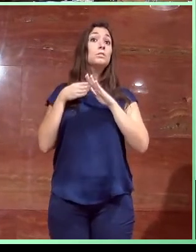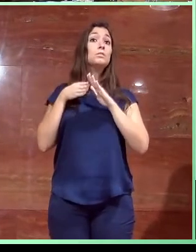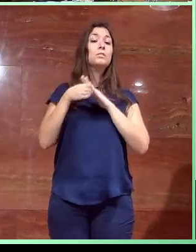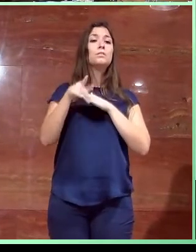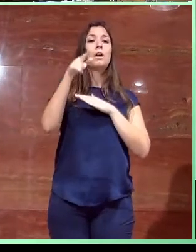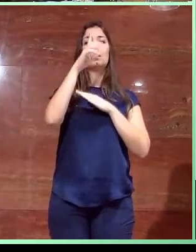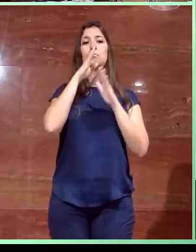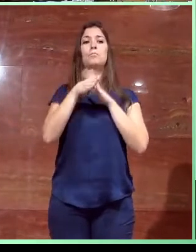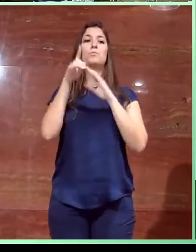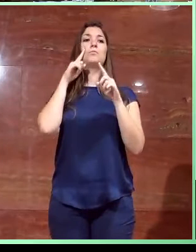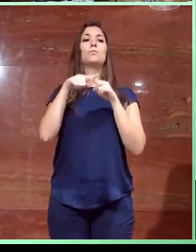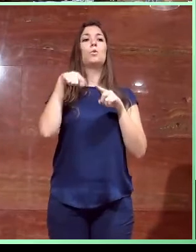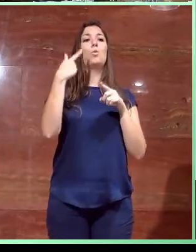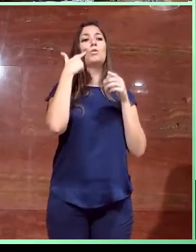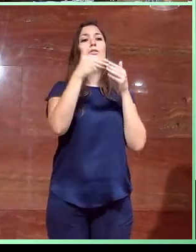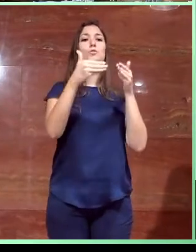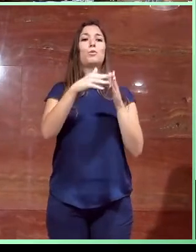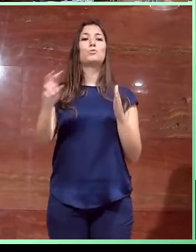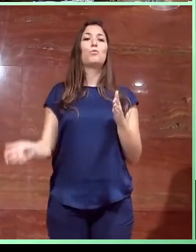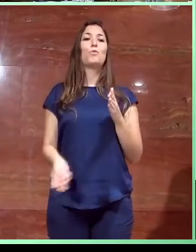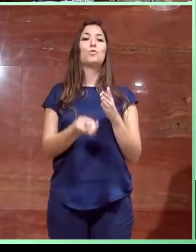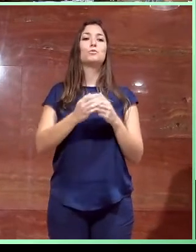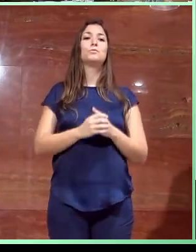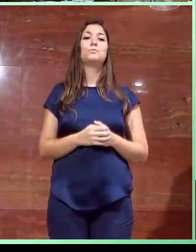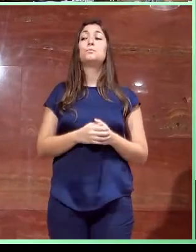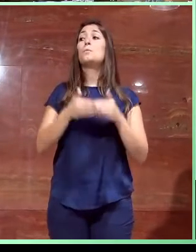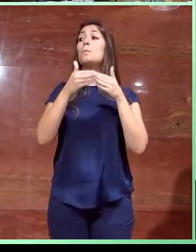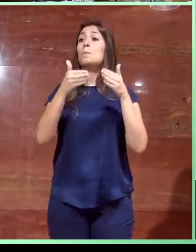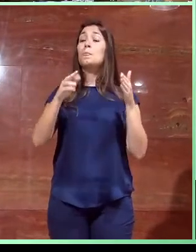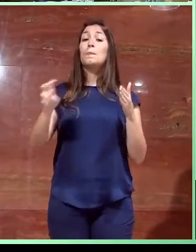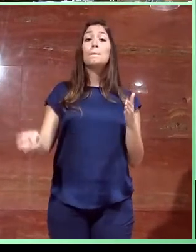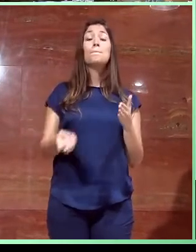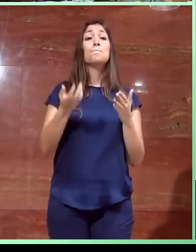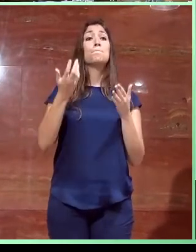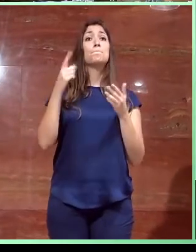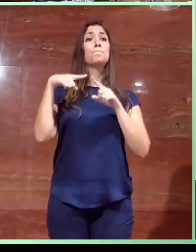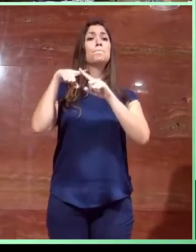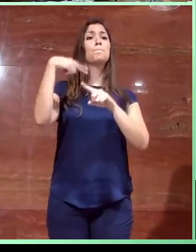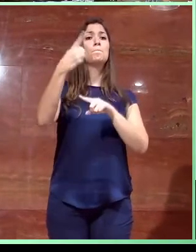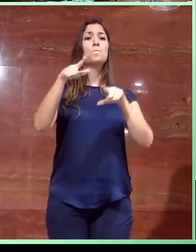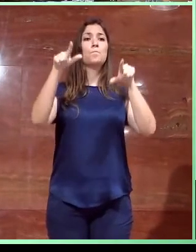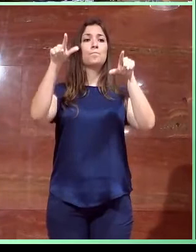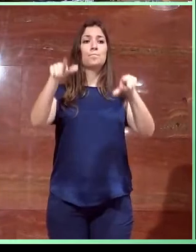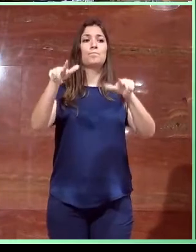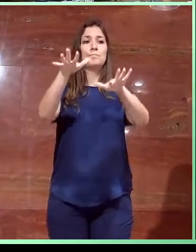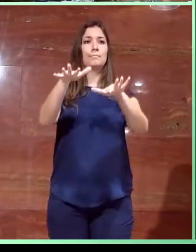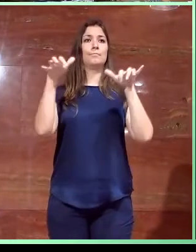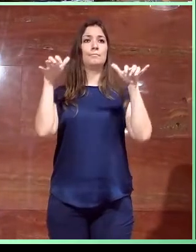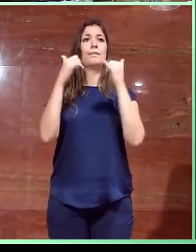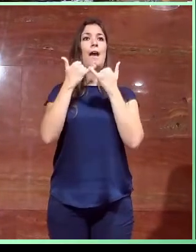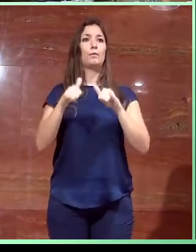exposiciones, ¿no? Y que da acceso a lo que sería ya el salón de actos.